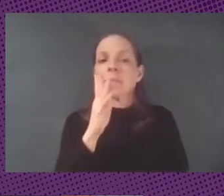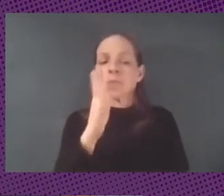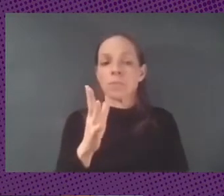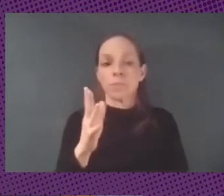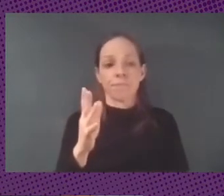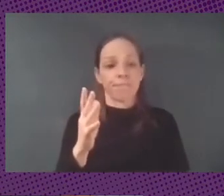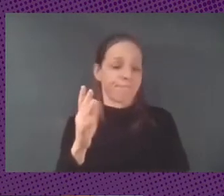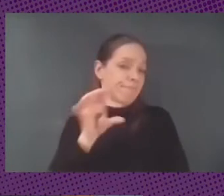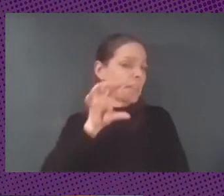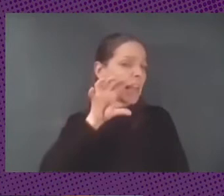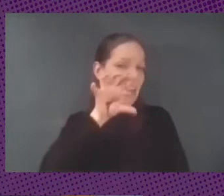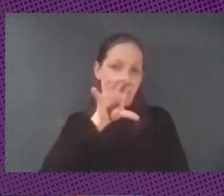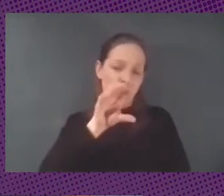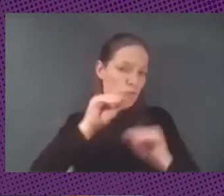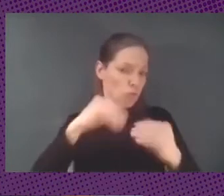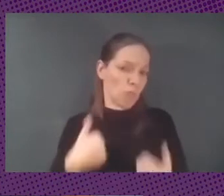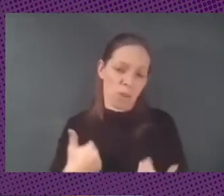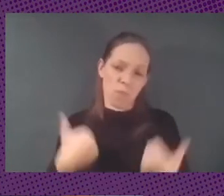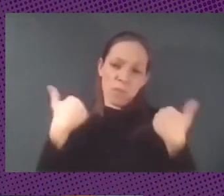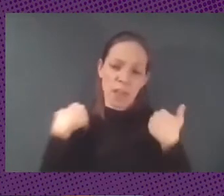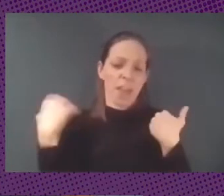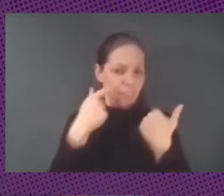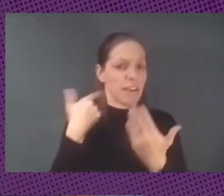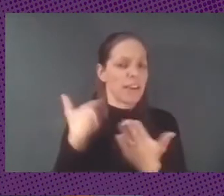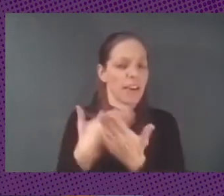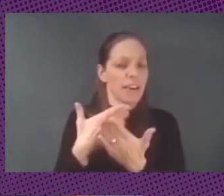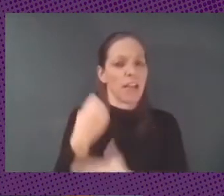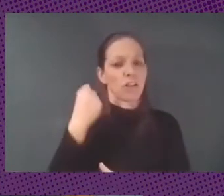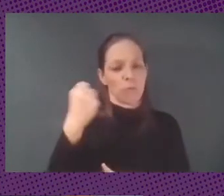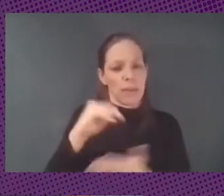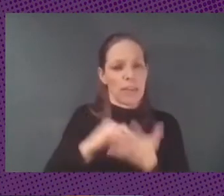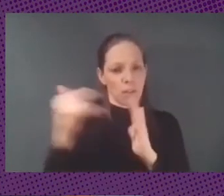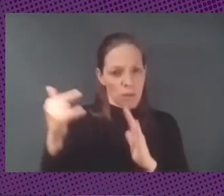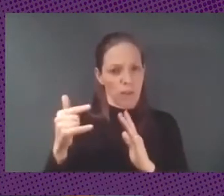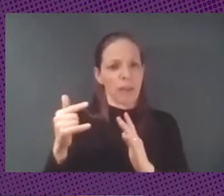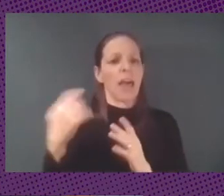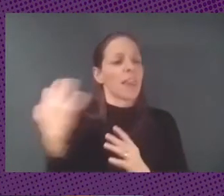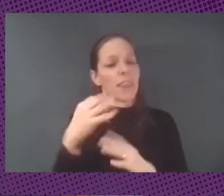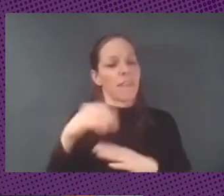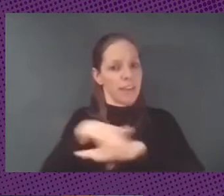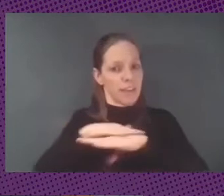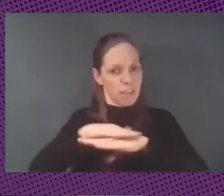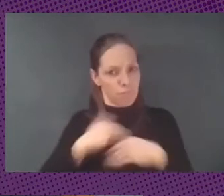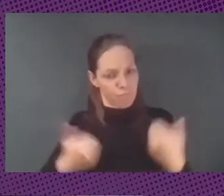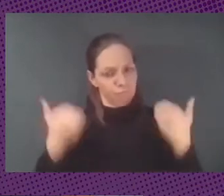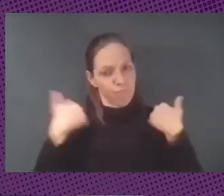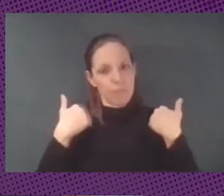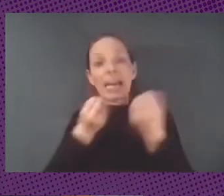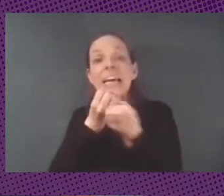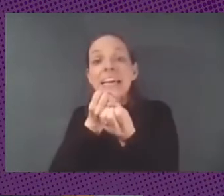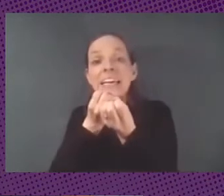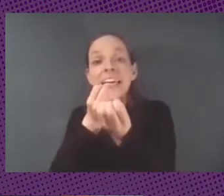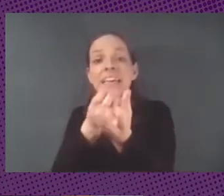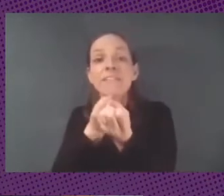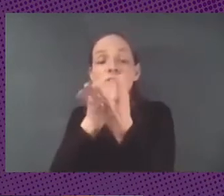estados en garantizar la soberanía tecnológica y proteger la información de